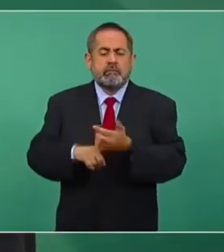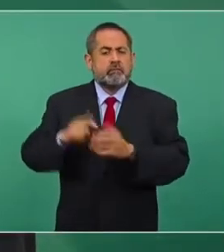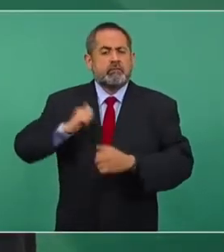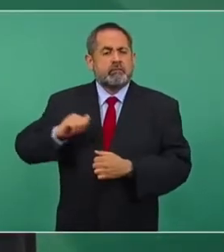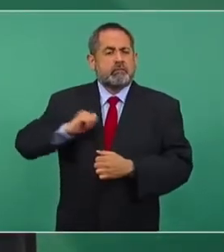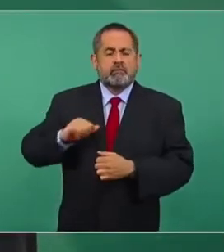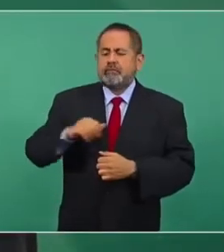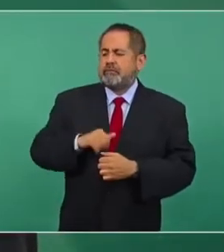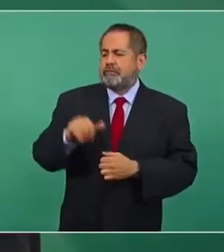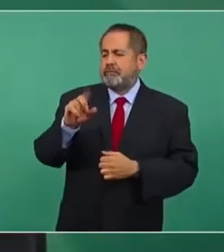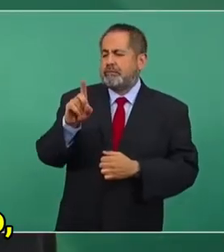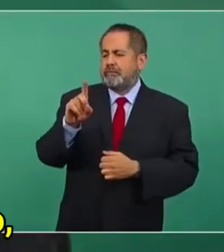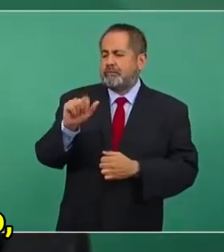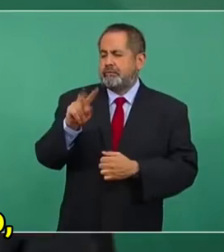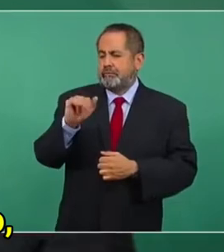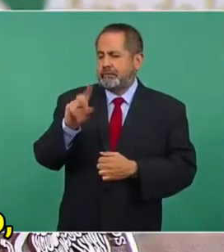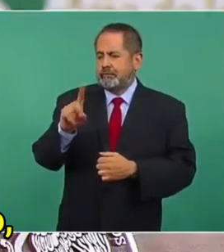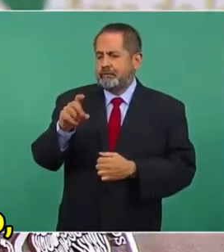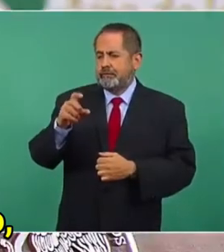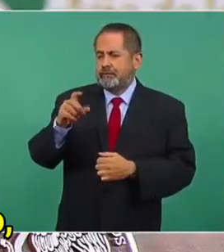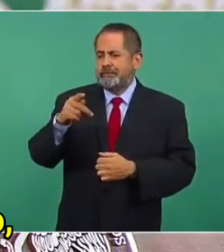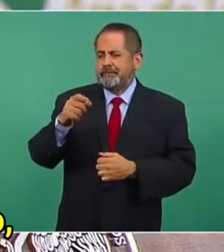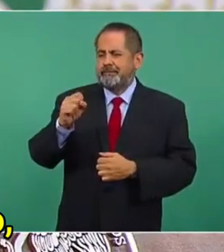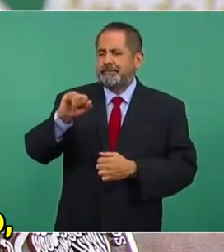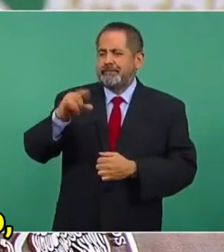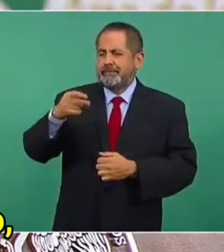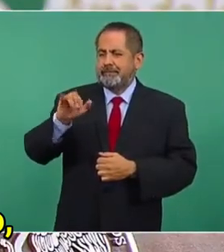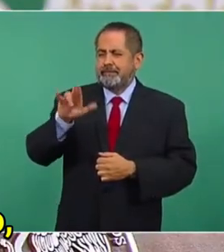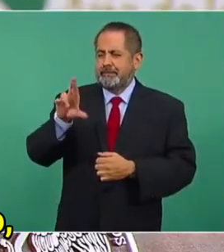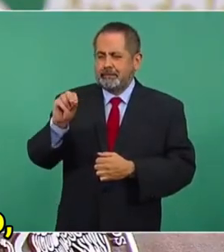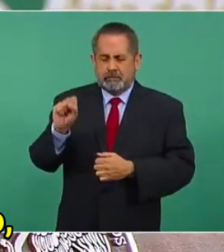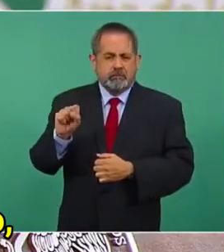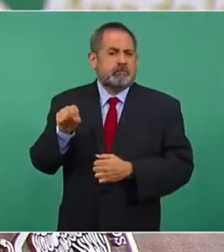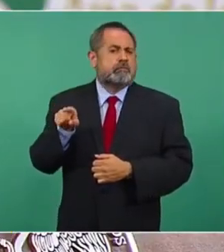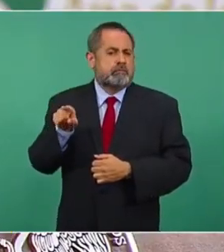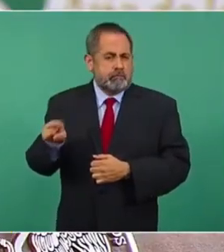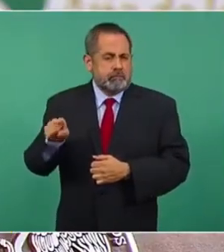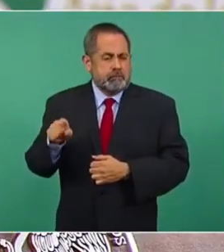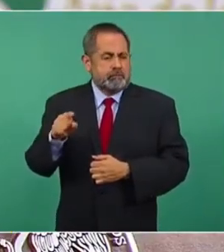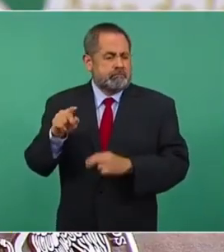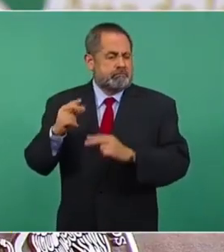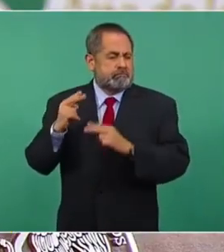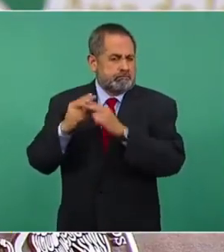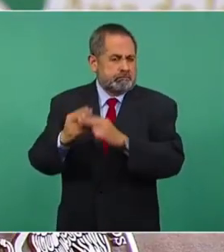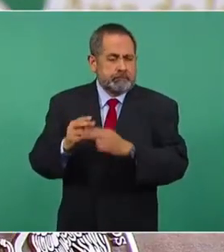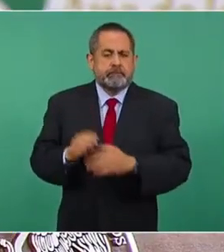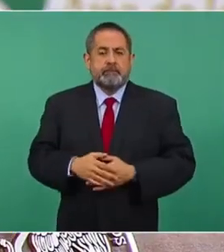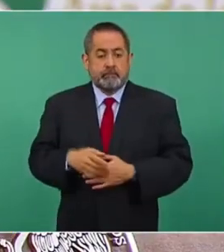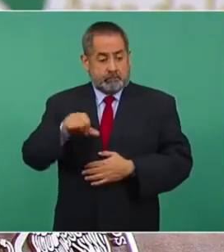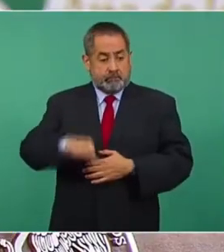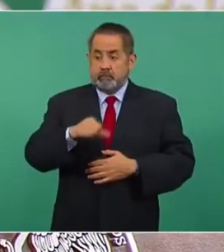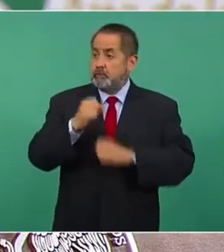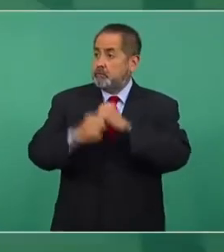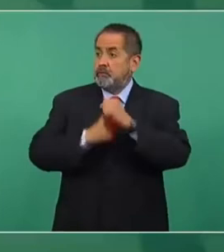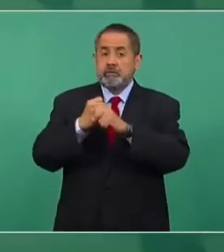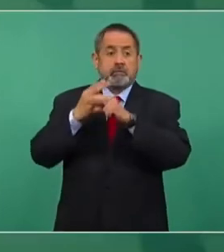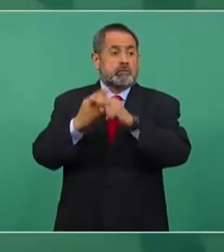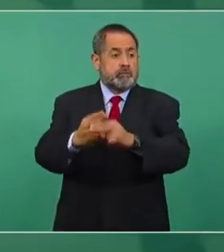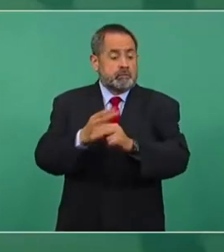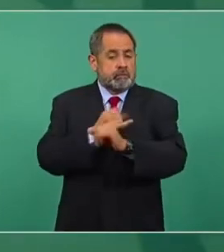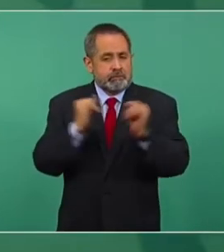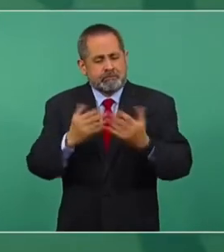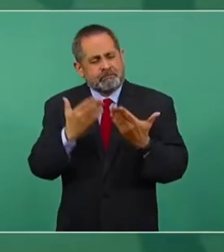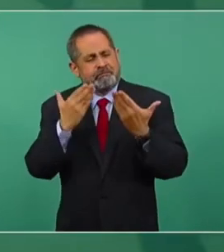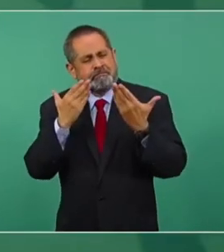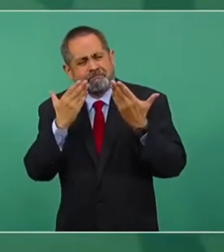Siqueiros. Por este aniversario, señor presidente, le deseo a México un futuro